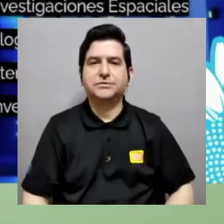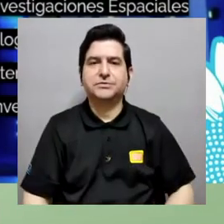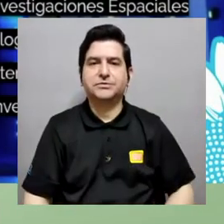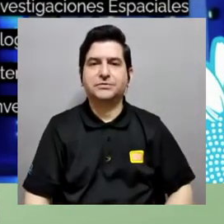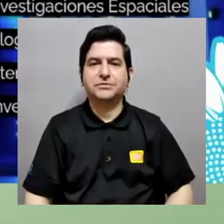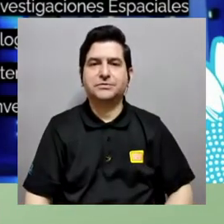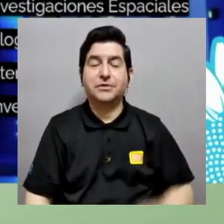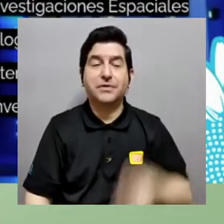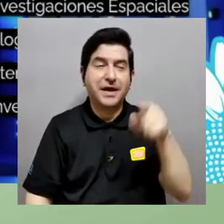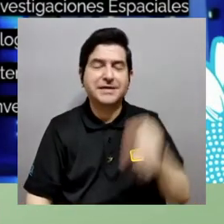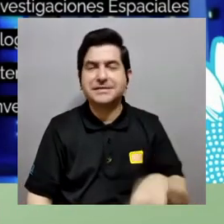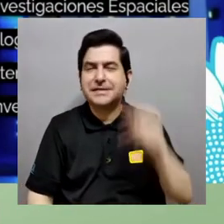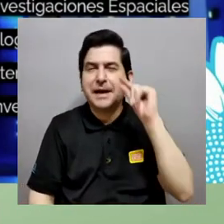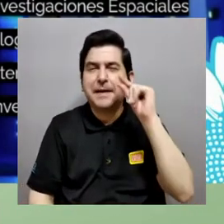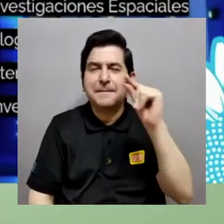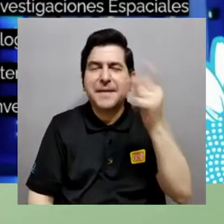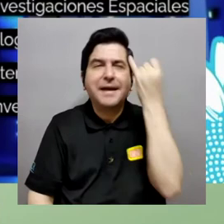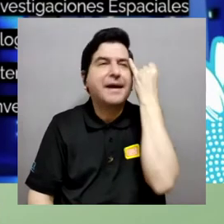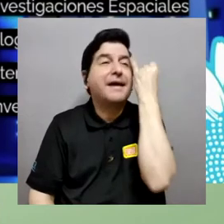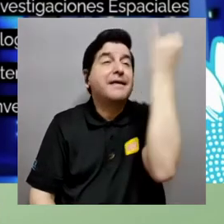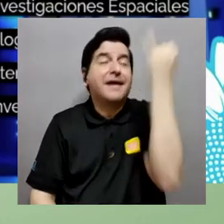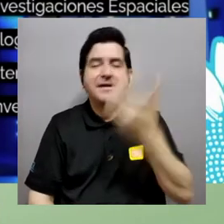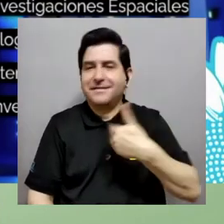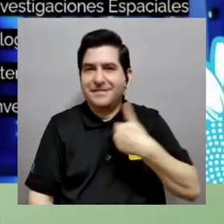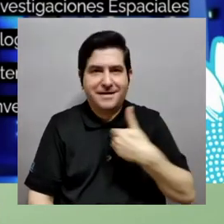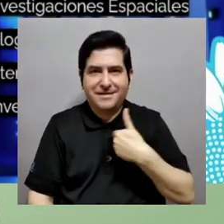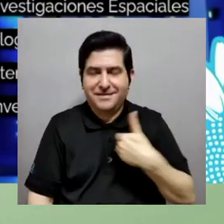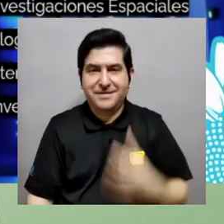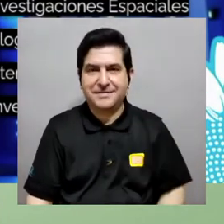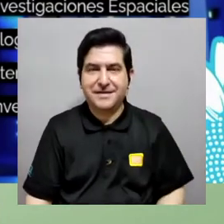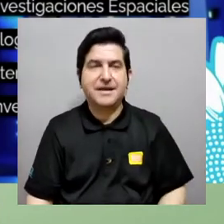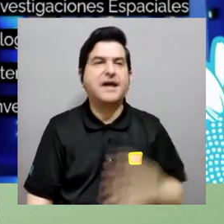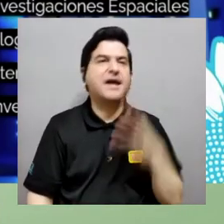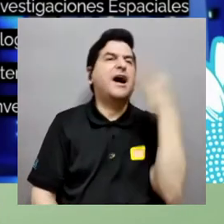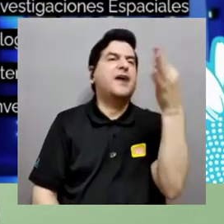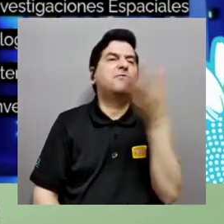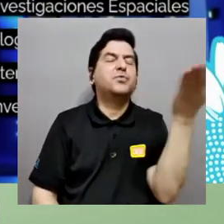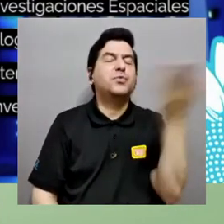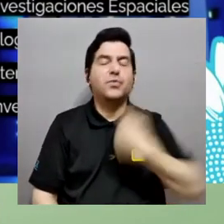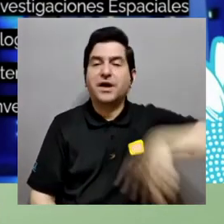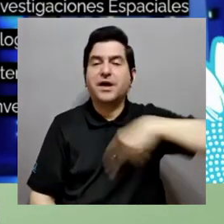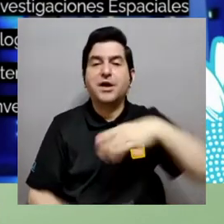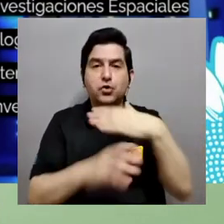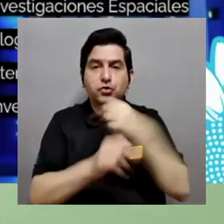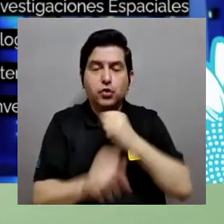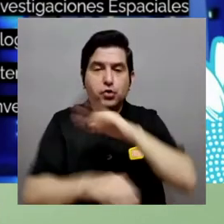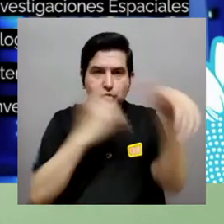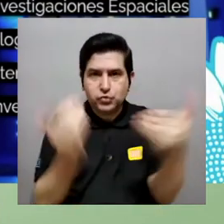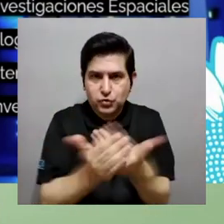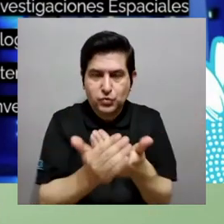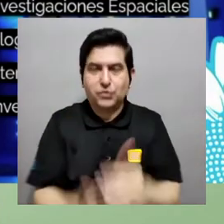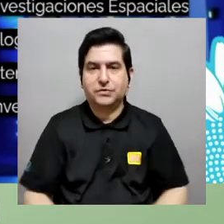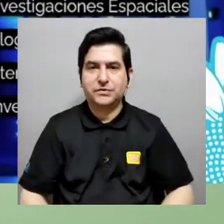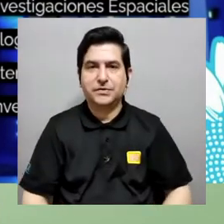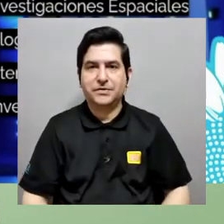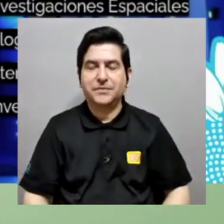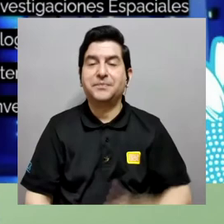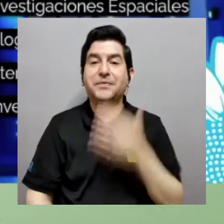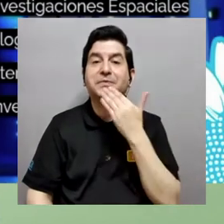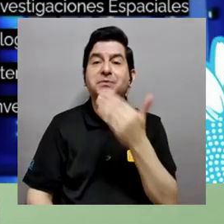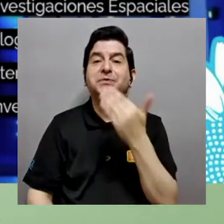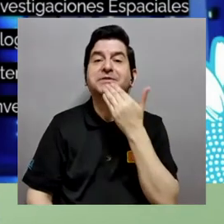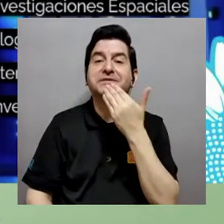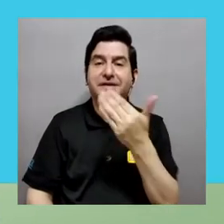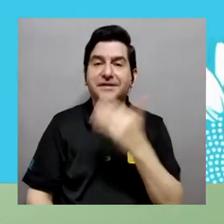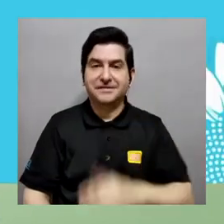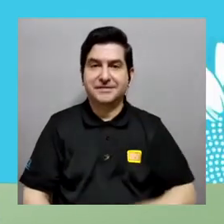mejores maneras para optimizar nuestros presupuestos bueno esto fue un breve brochazo sobre lo que tenemos sobre hacia dónde vamos